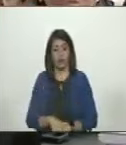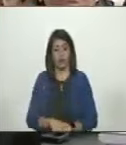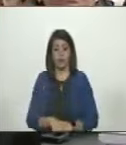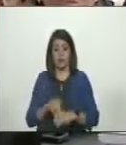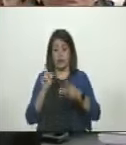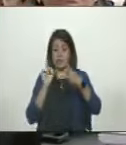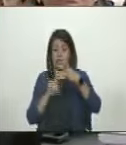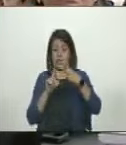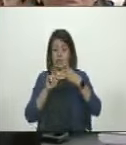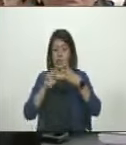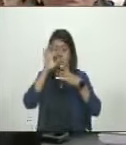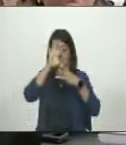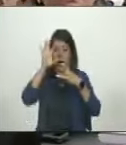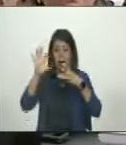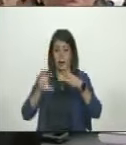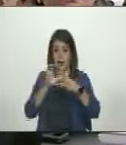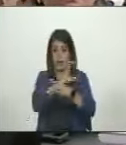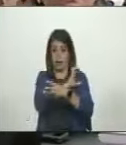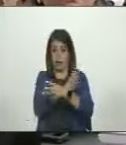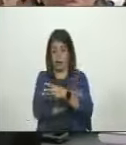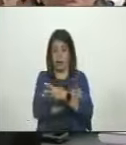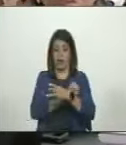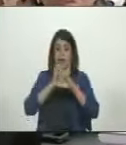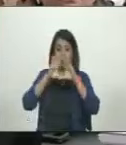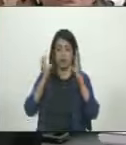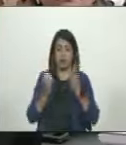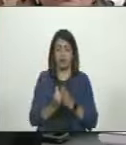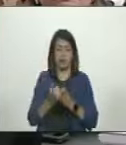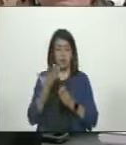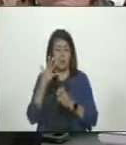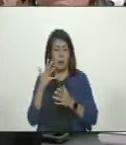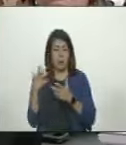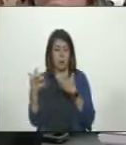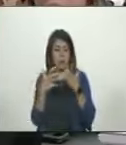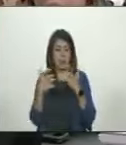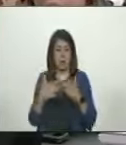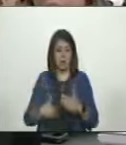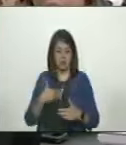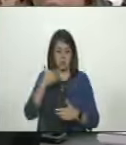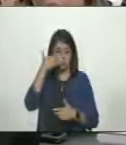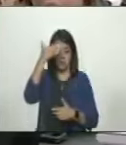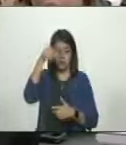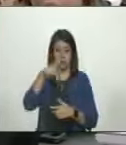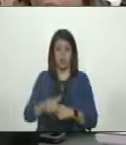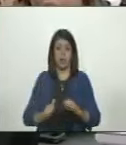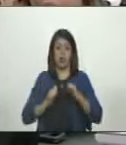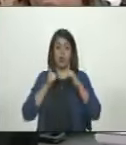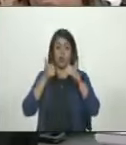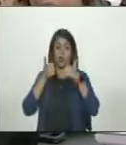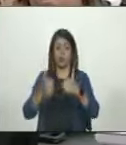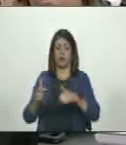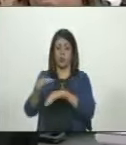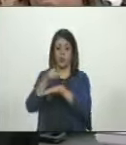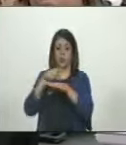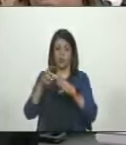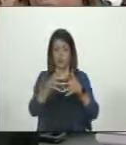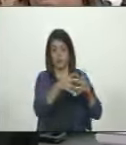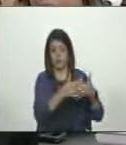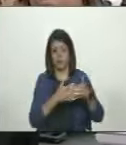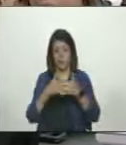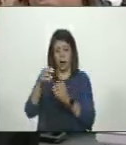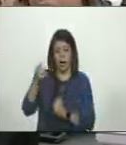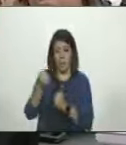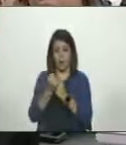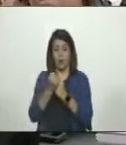tercera potencia energética del planeta, y hay casi una guerra en el Medio Oriente, iniciada por el gobierno norteamericano